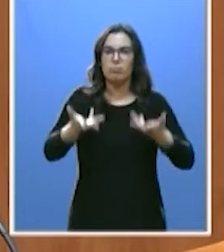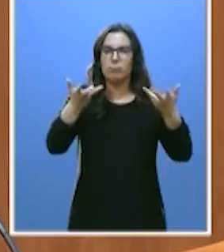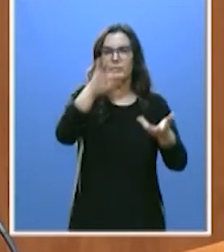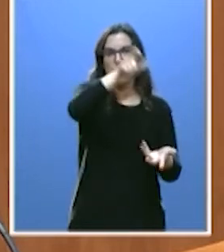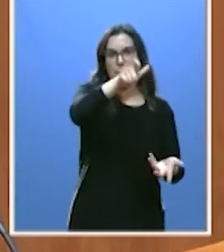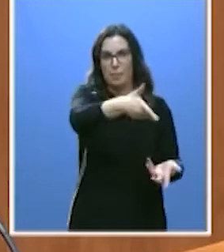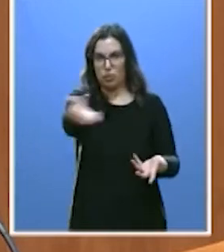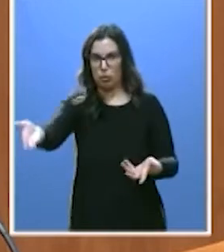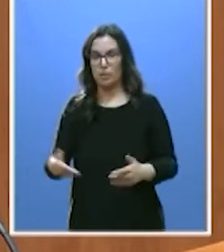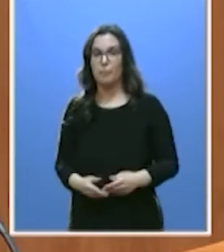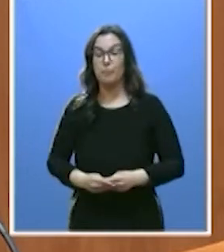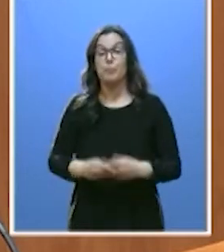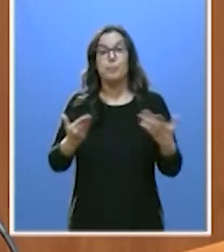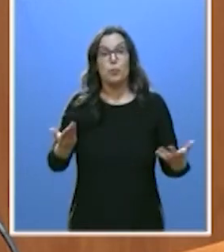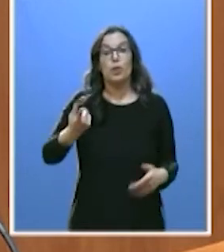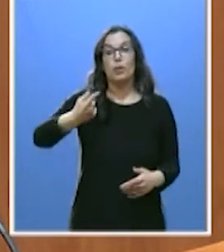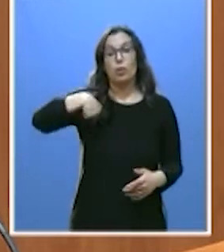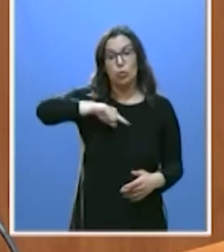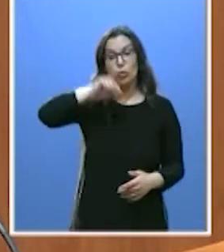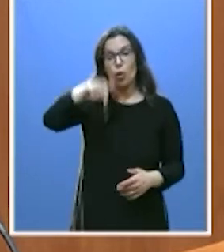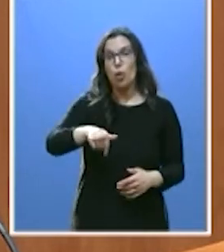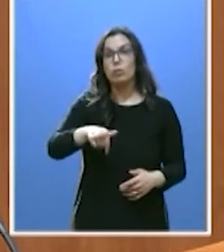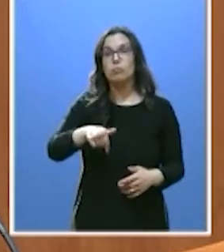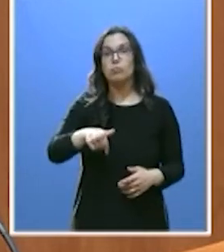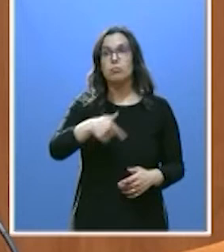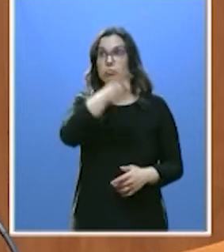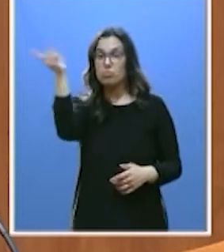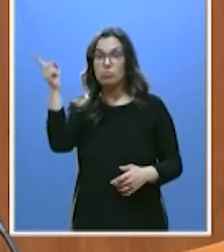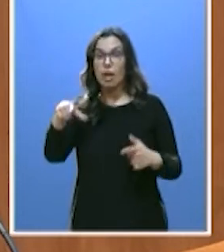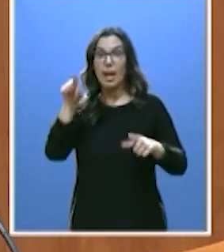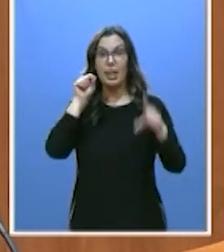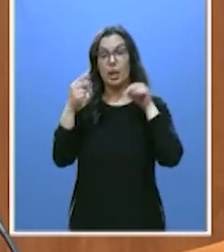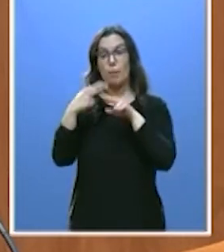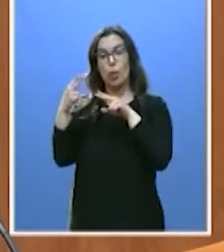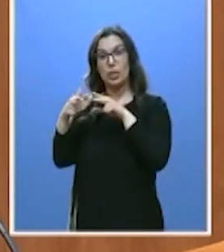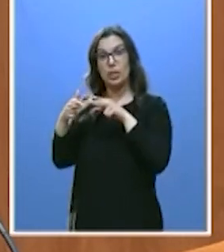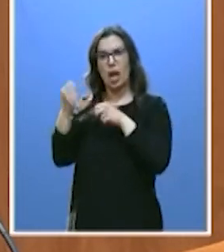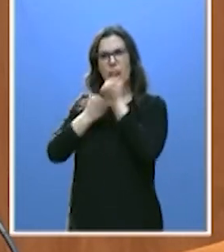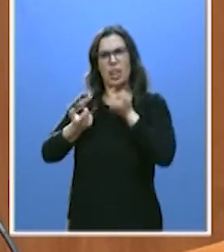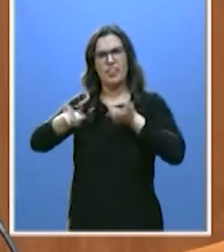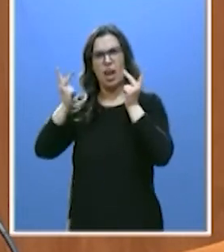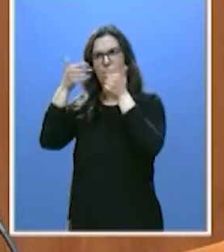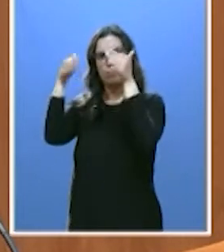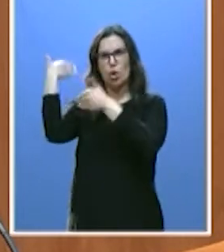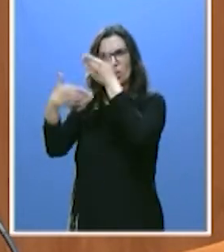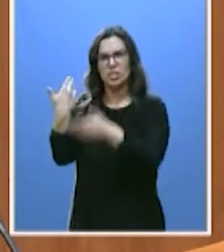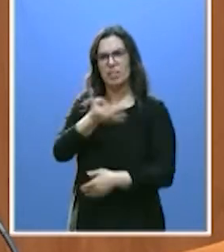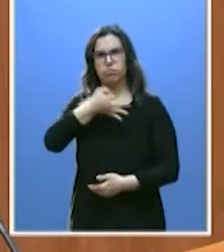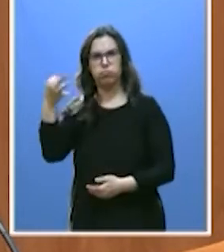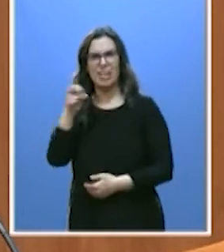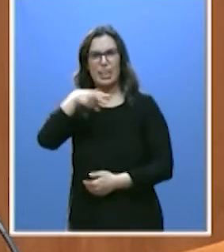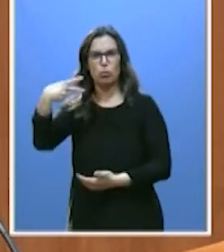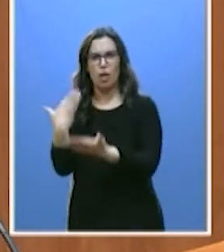Estamos, por tanto, hoy eligiendo entre una política liberal y progresista, nuestra política, eficiente, con resultados reales,